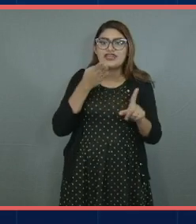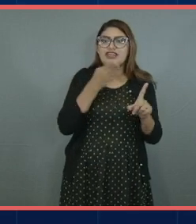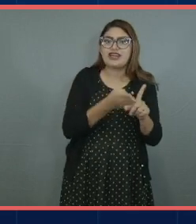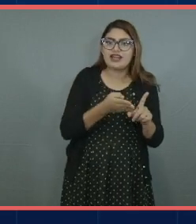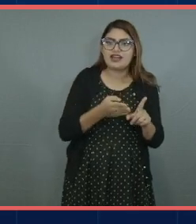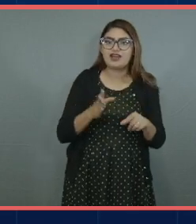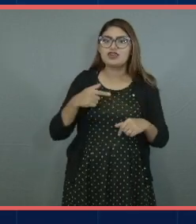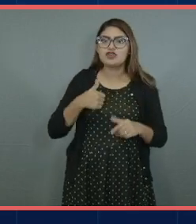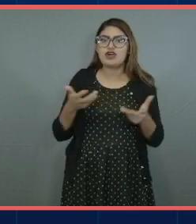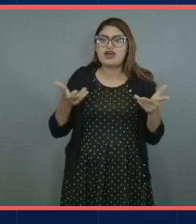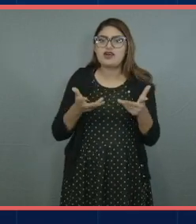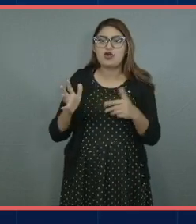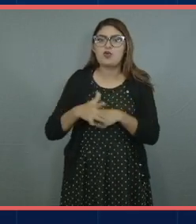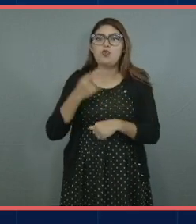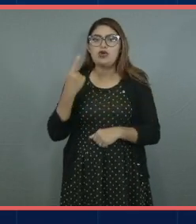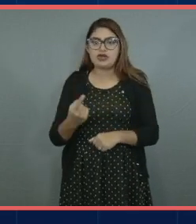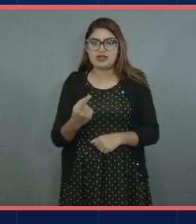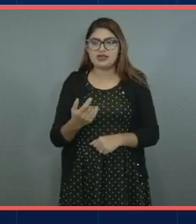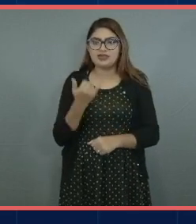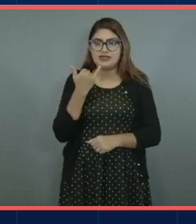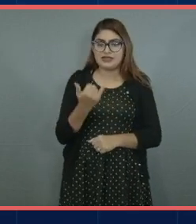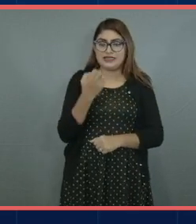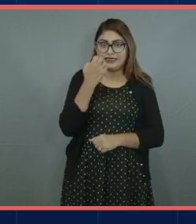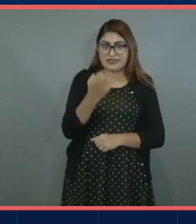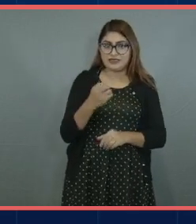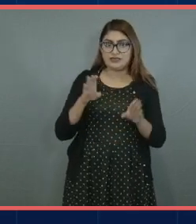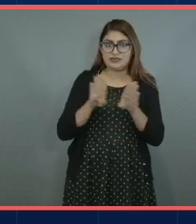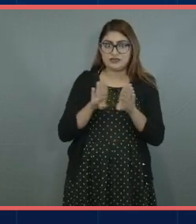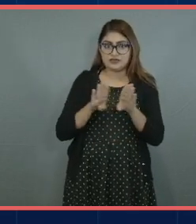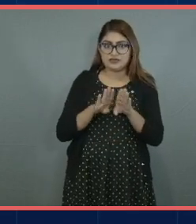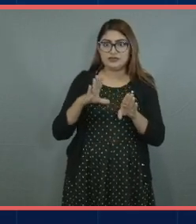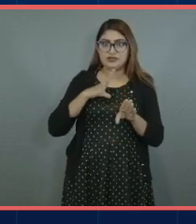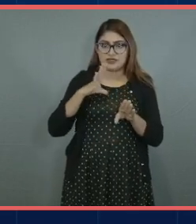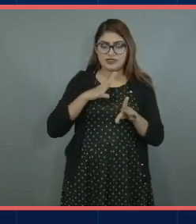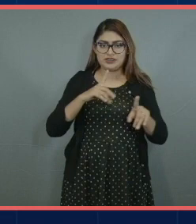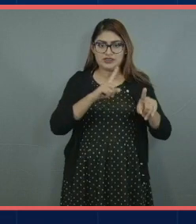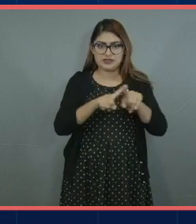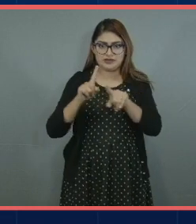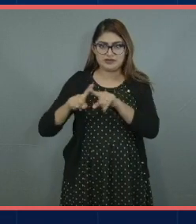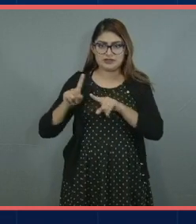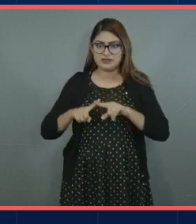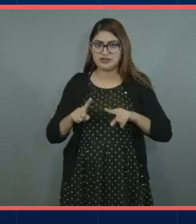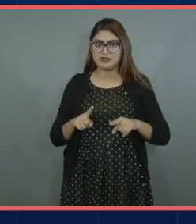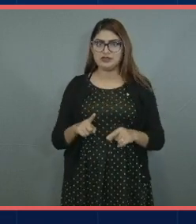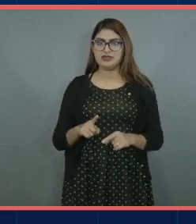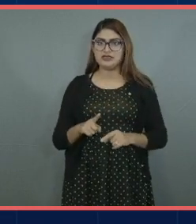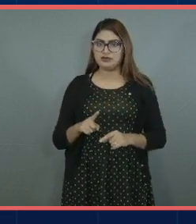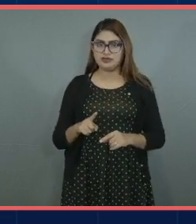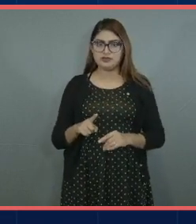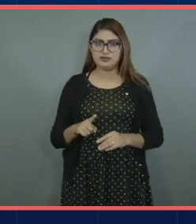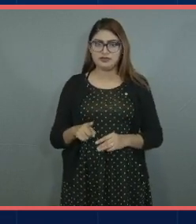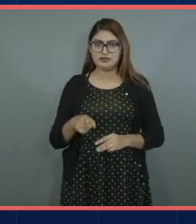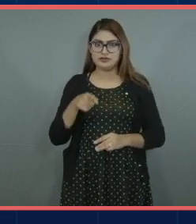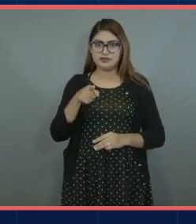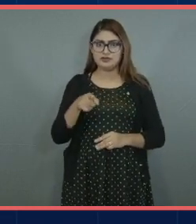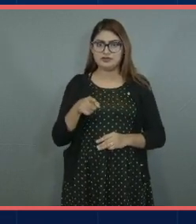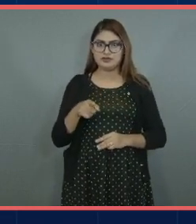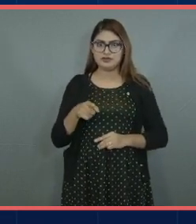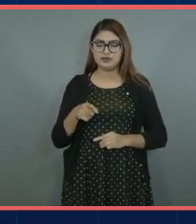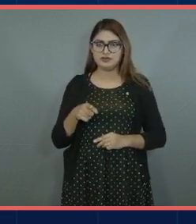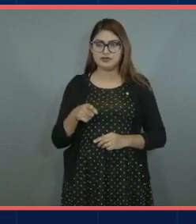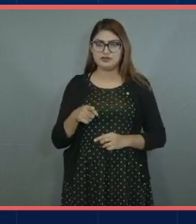y que pues dentro de todo esto va a haber también muchas otras cosas que deberemos tener en cuenta